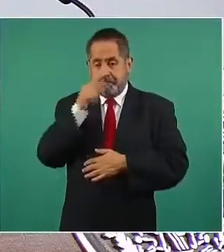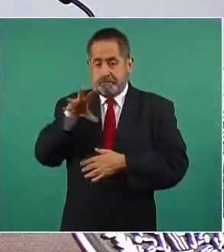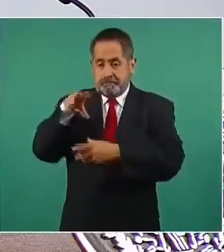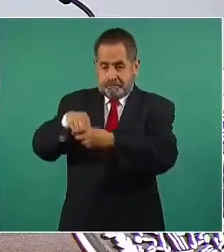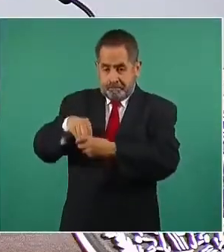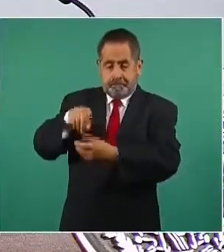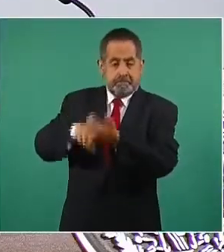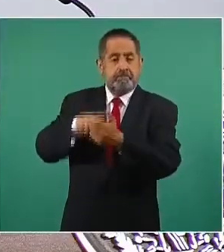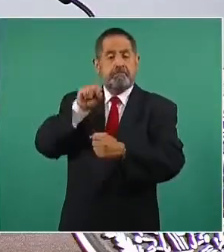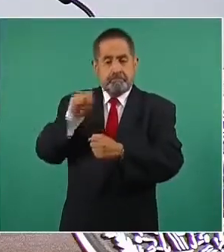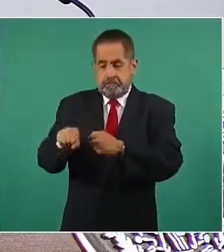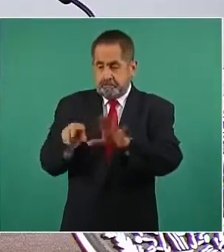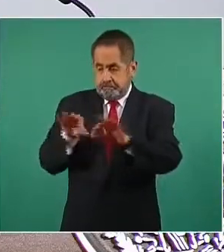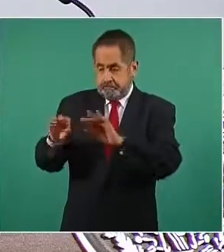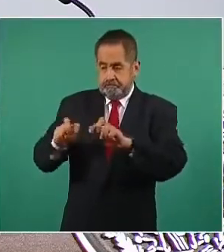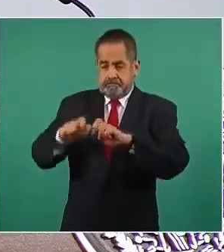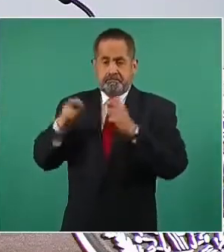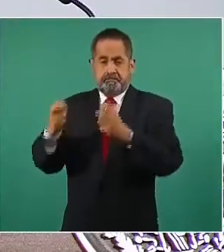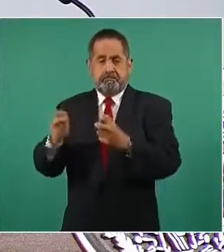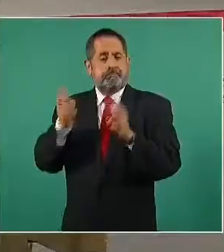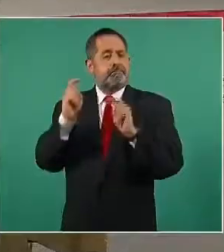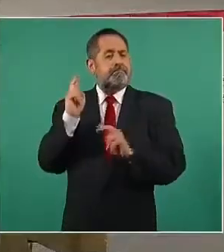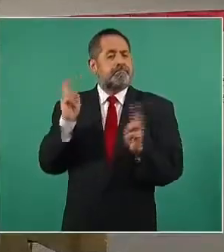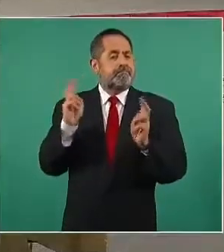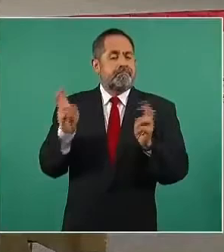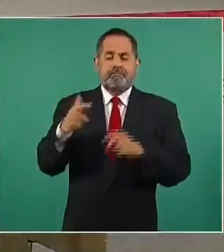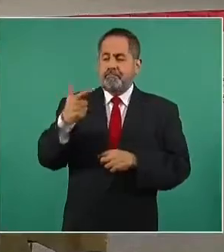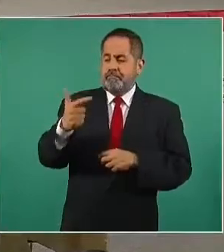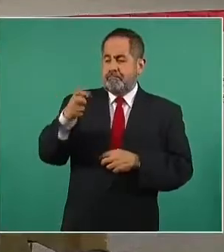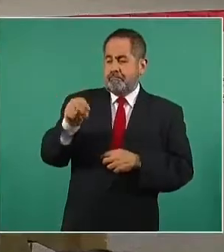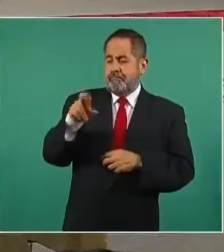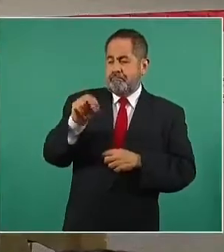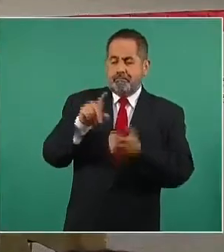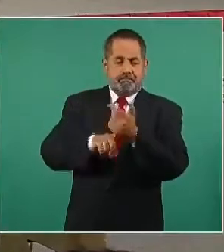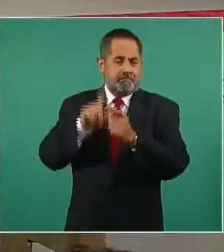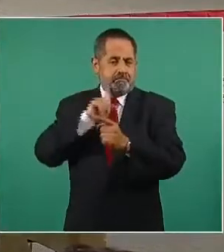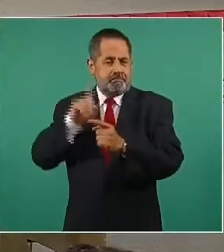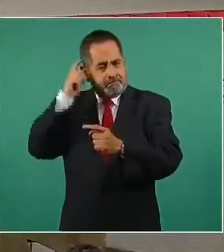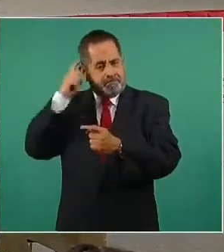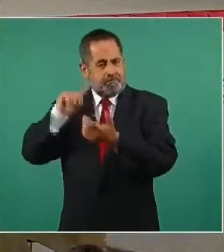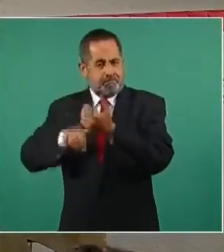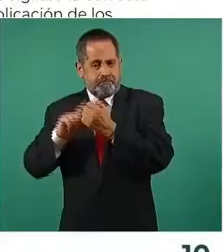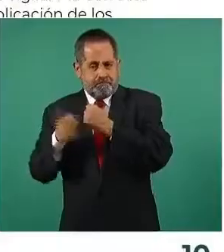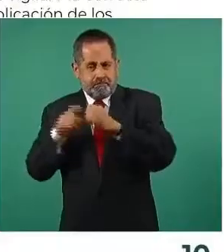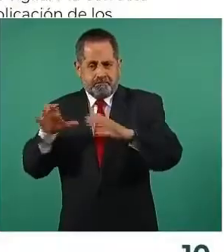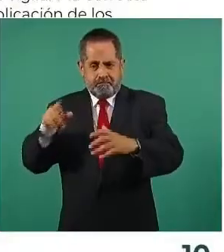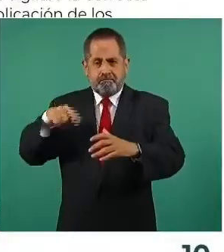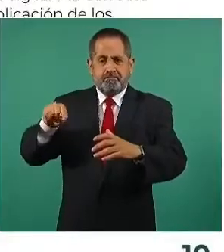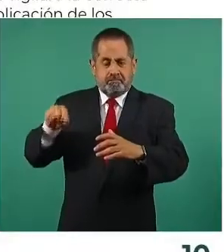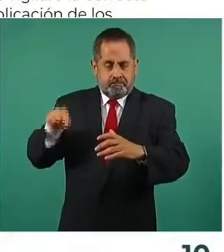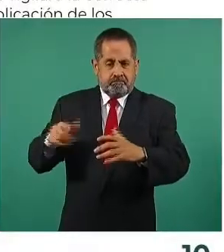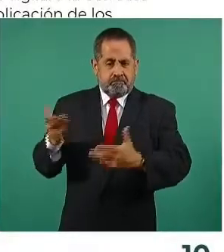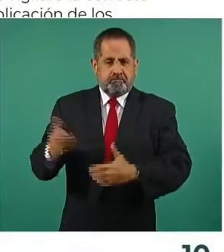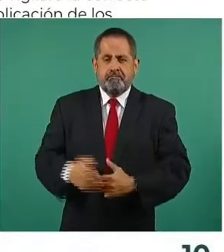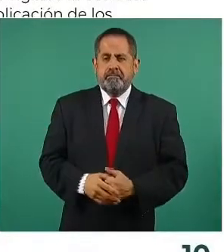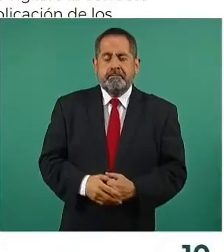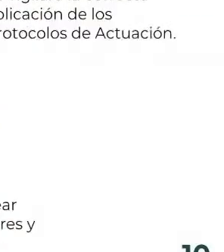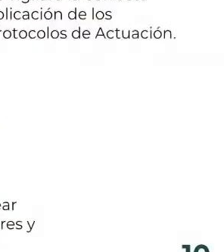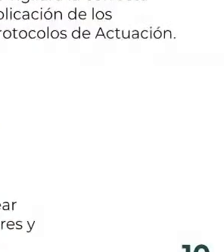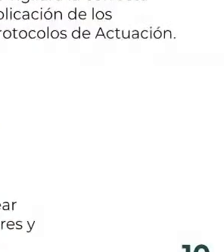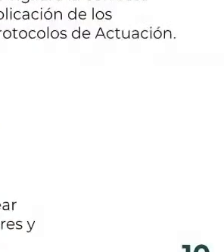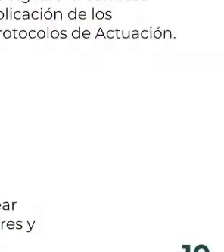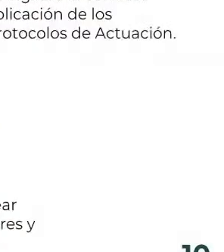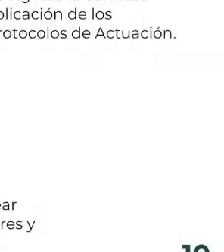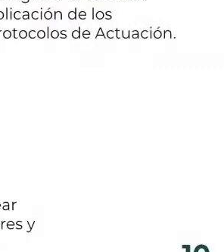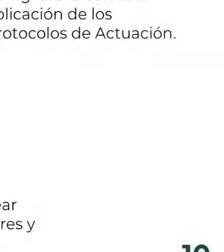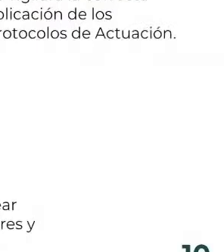se instaló el Gabinete de Género entre todos los órganos desconcentrados y el órgano